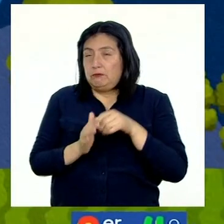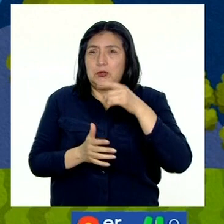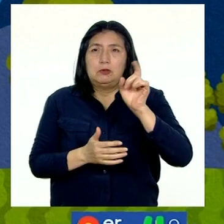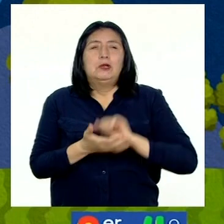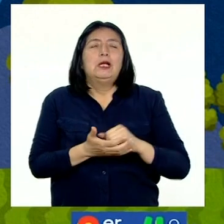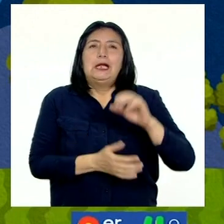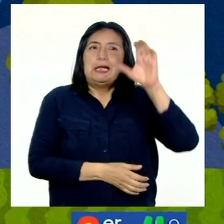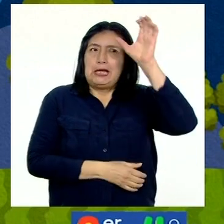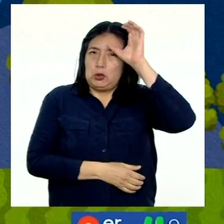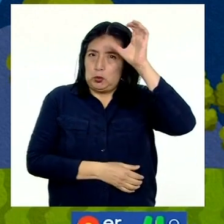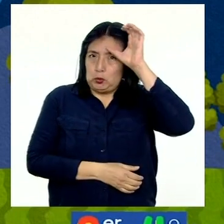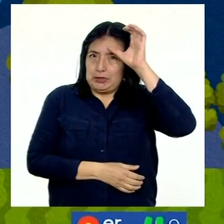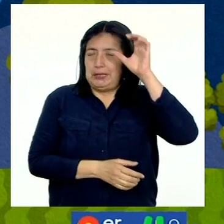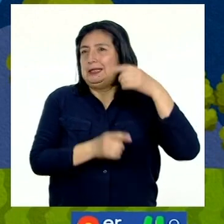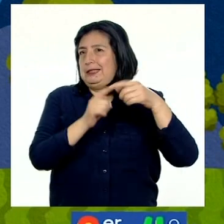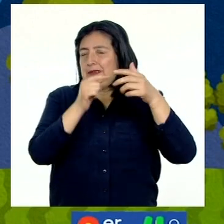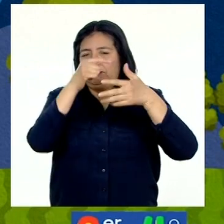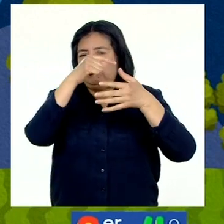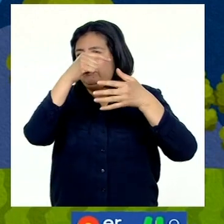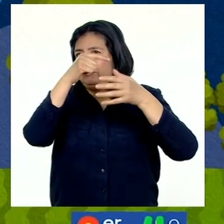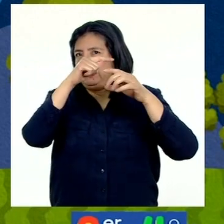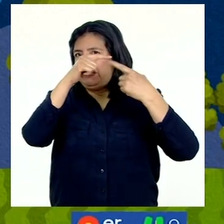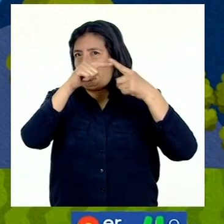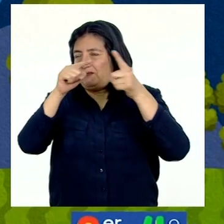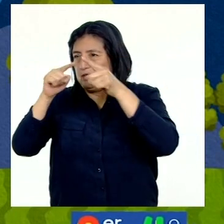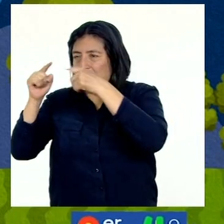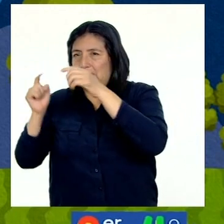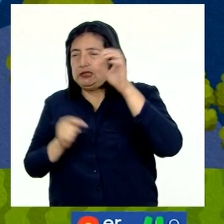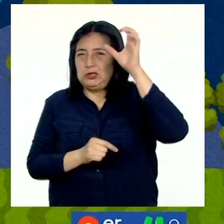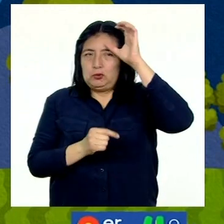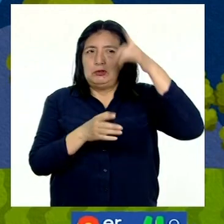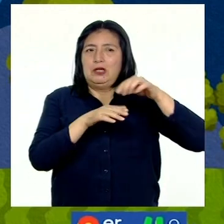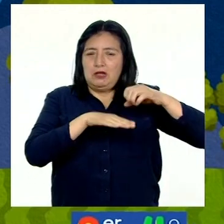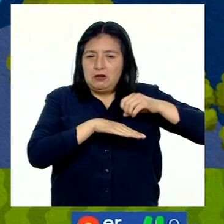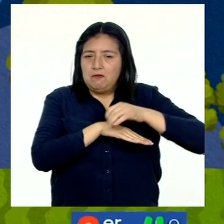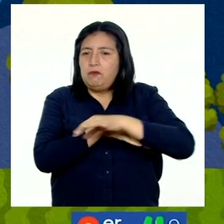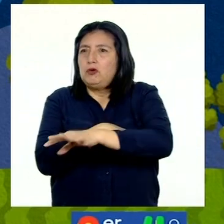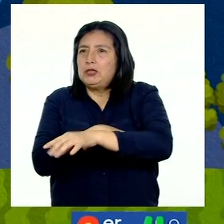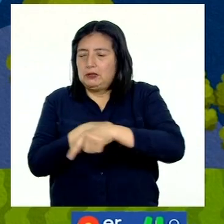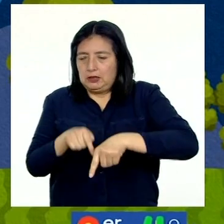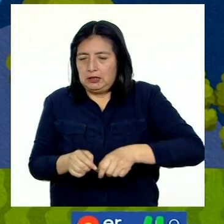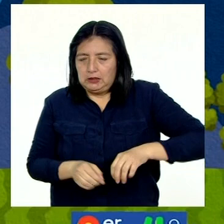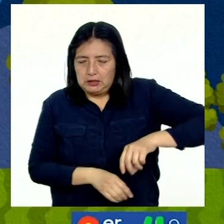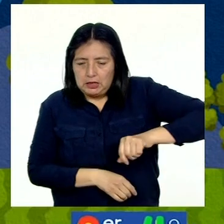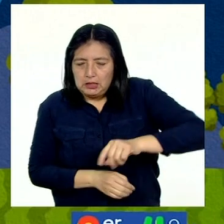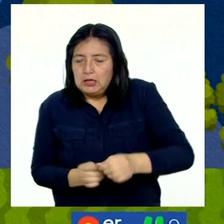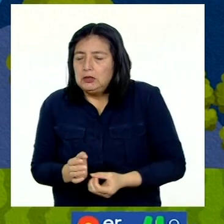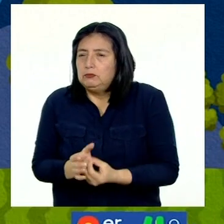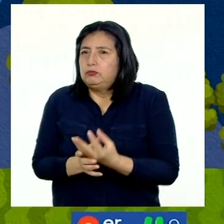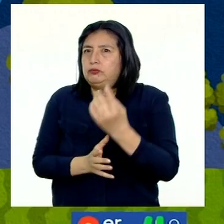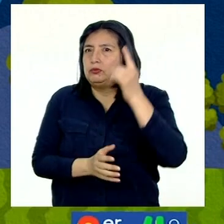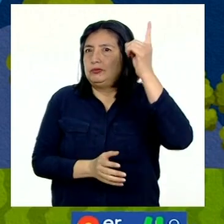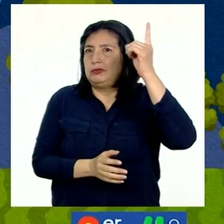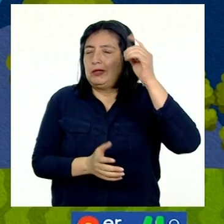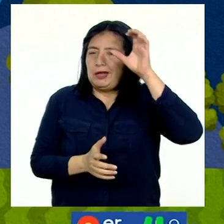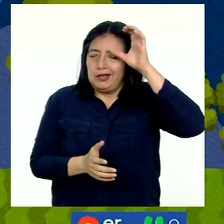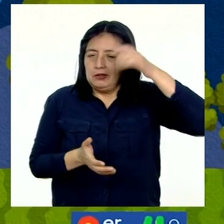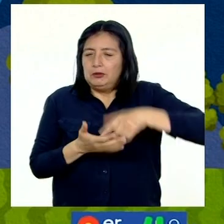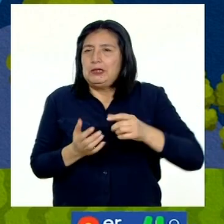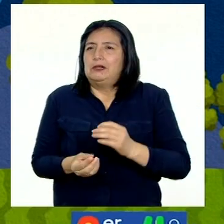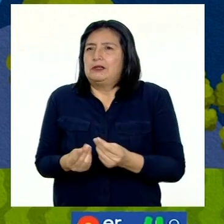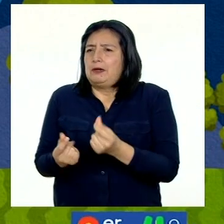fases de la luna. Las fases de la luna influyen en la agricultura. Ellas estimulan la rápida